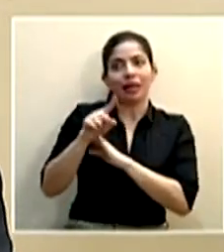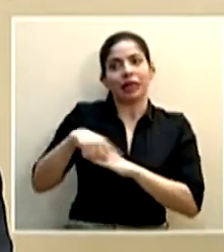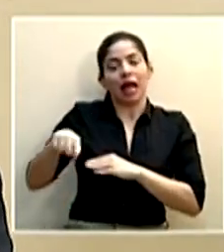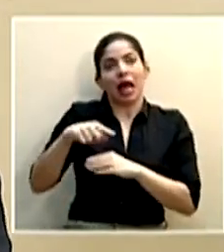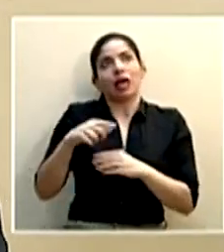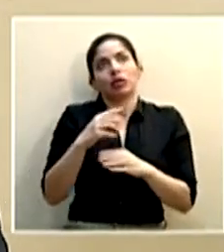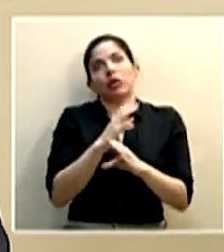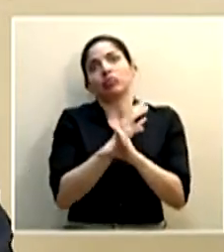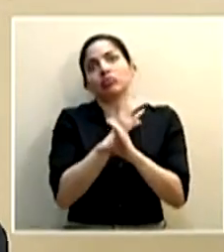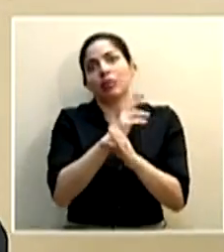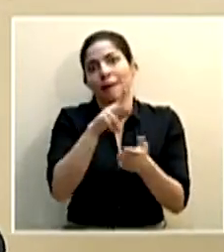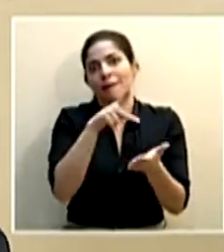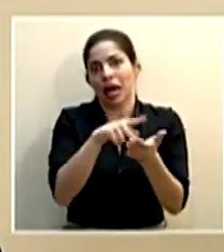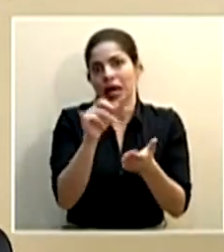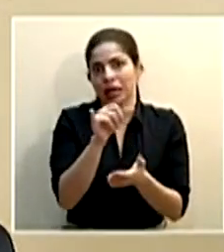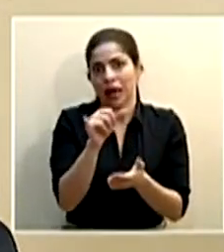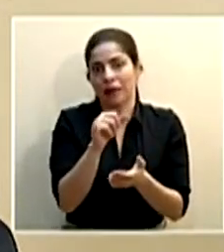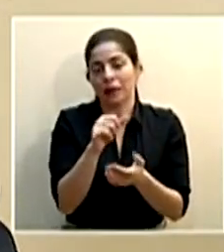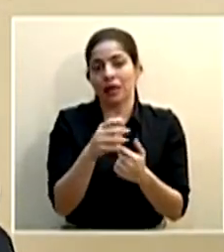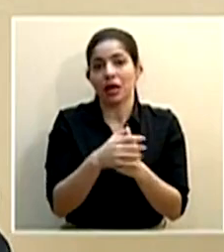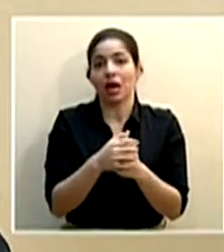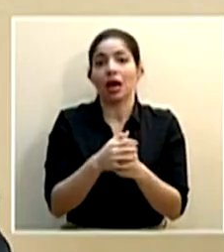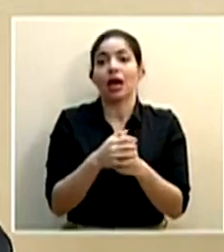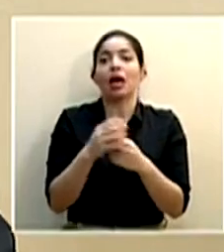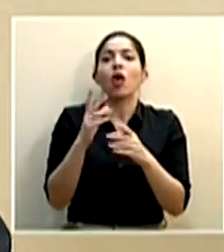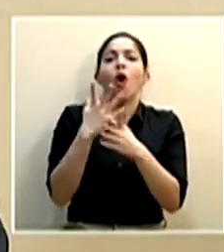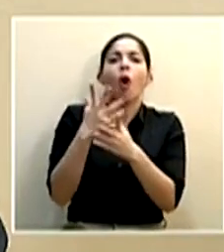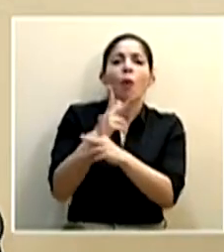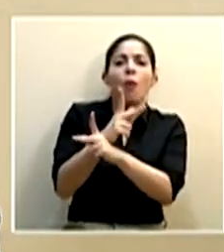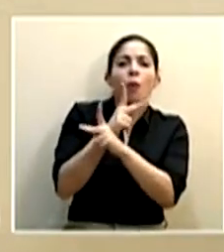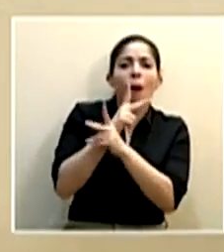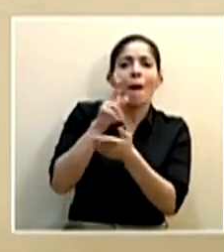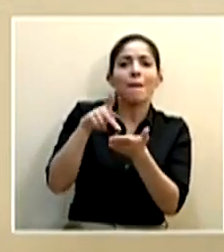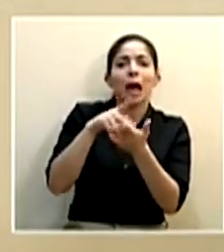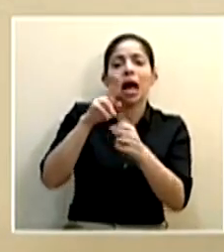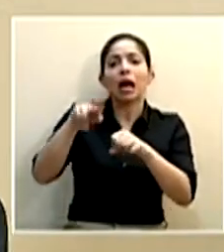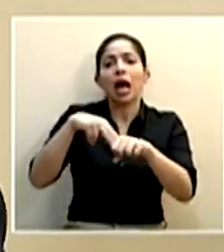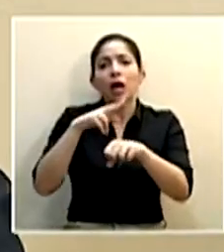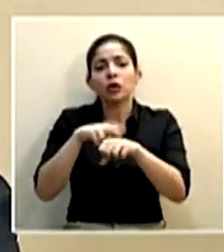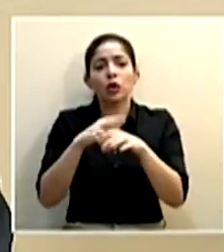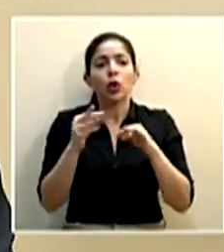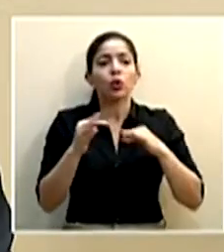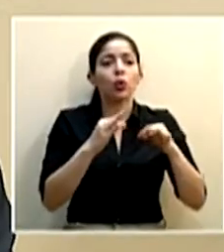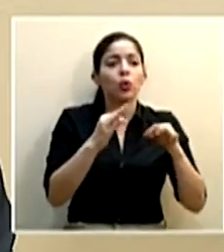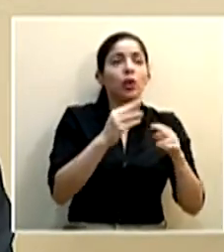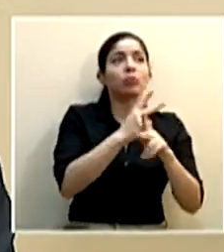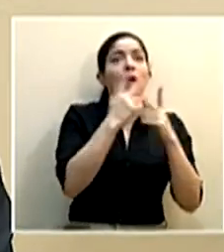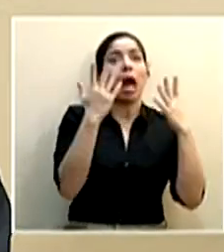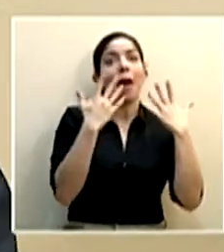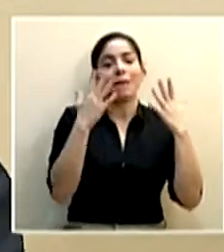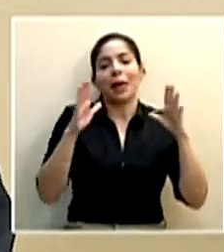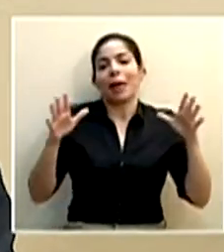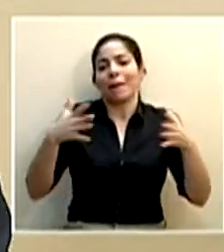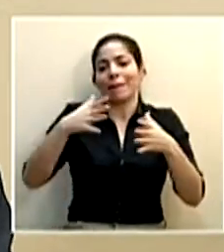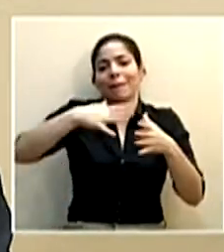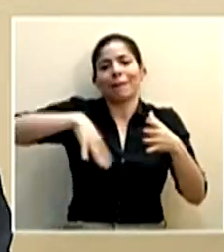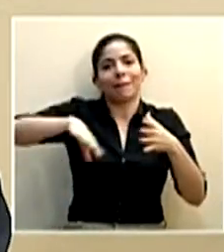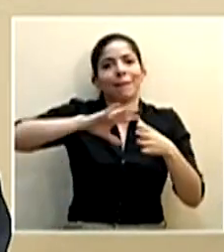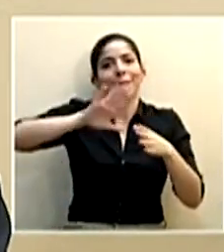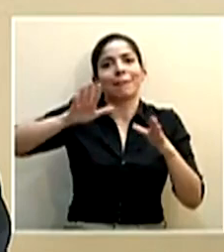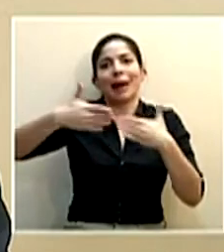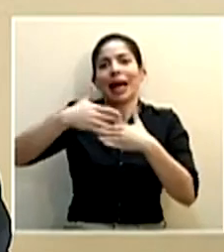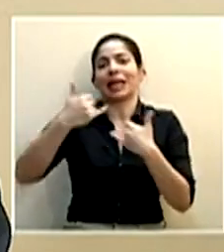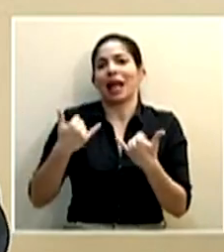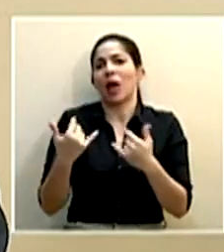ecuación conservación parque nacional turismo y sostenibilidad es un paquete que se ha visto tremendamente